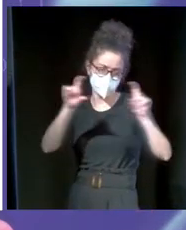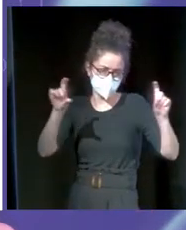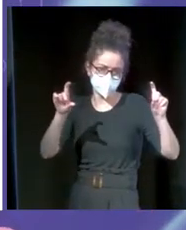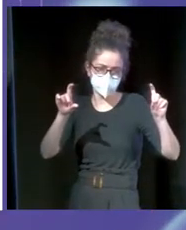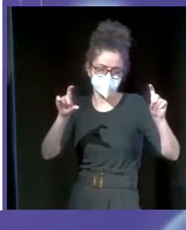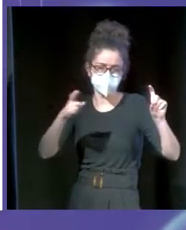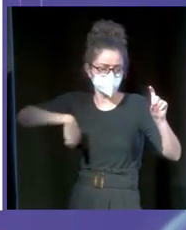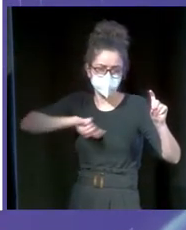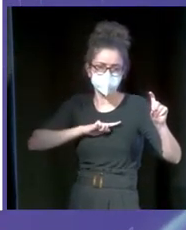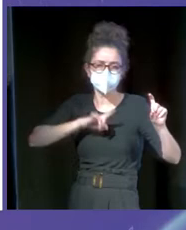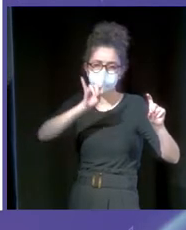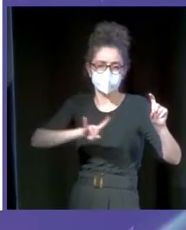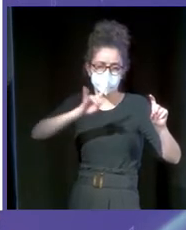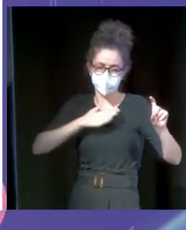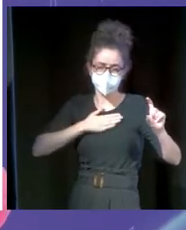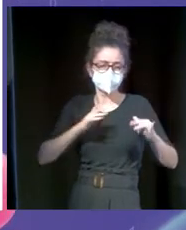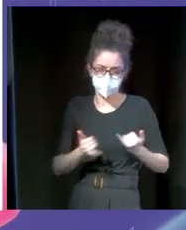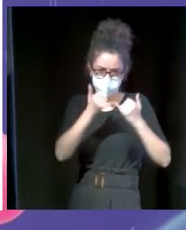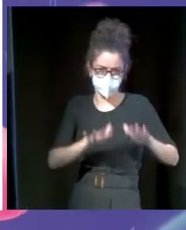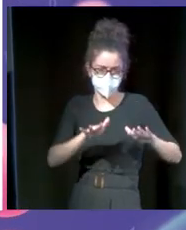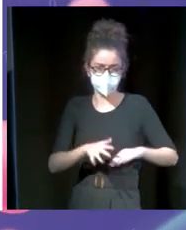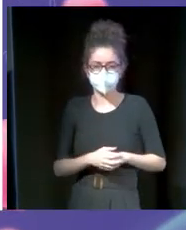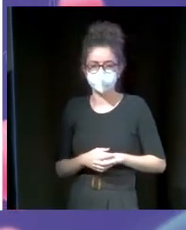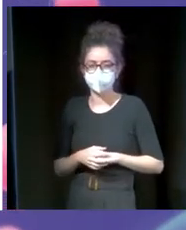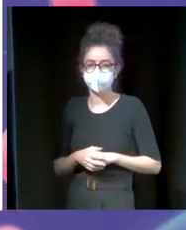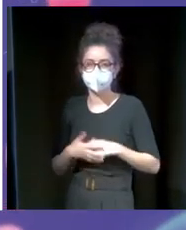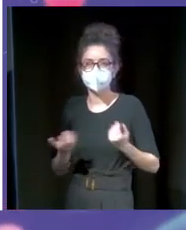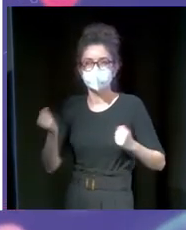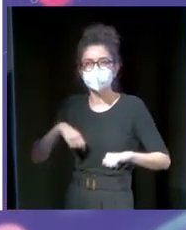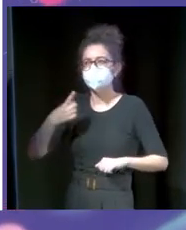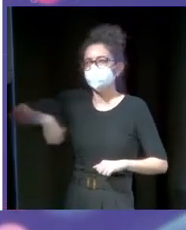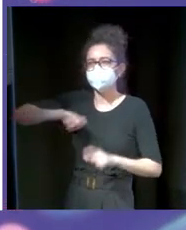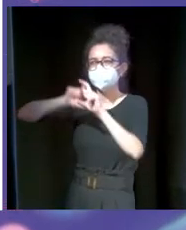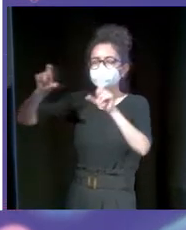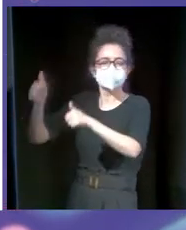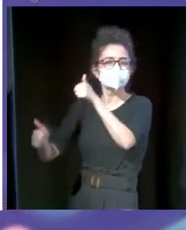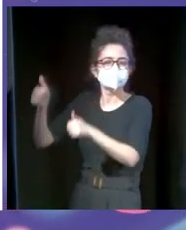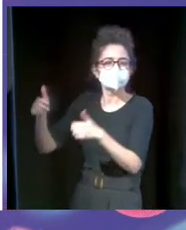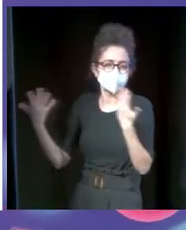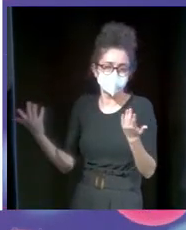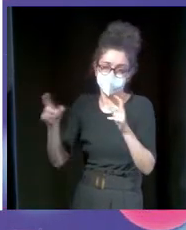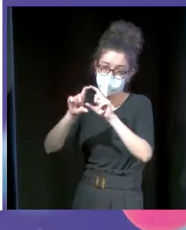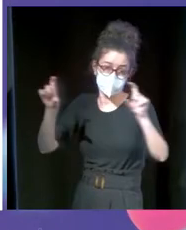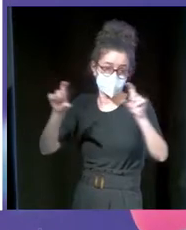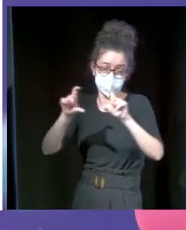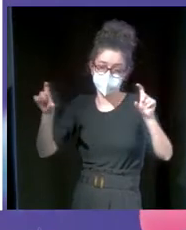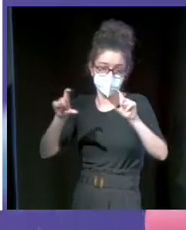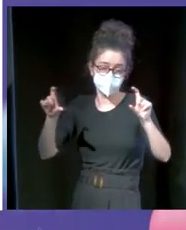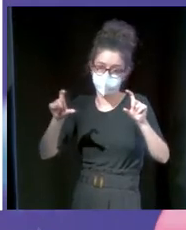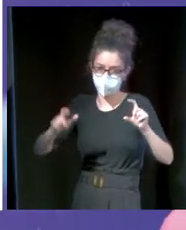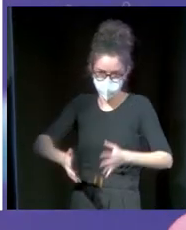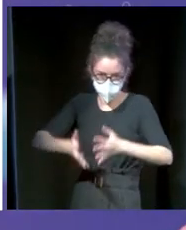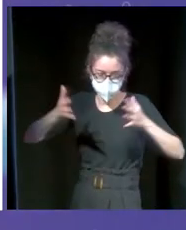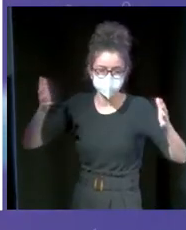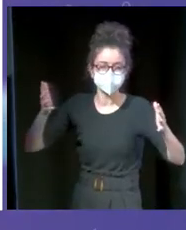estabilizada. Por otra parte, que hicimos fue, bueno, ¿con quiénes competimos? Competimos con empresas multinacionales, competimos con